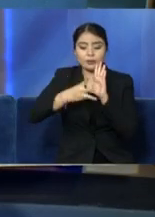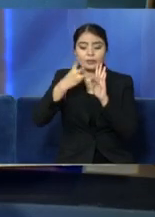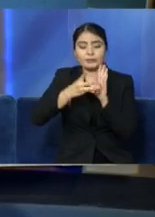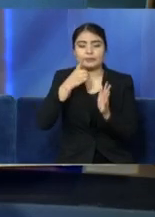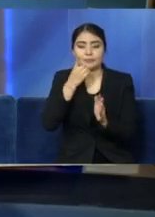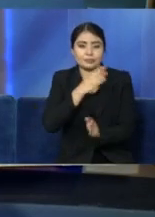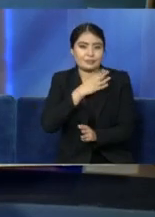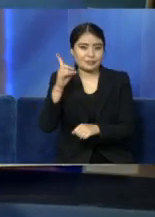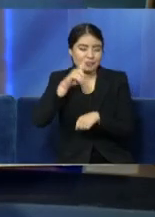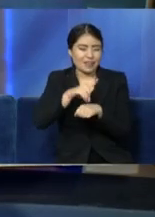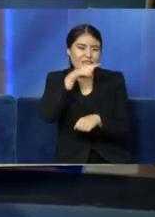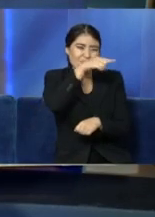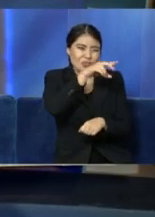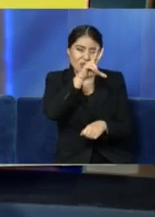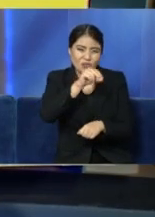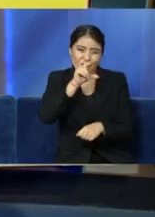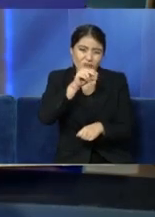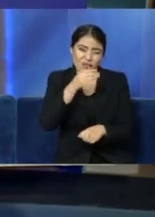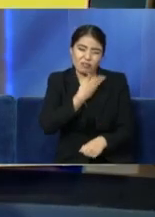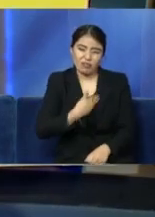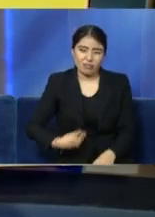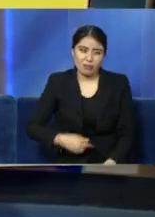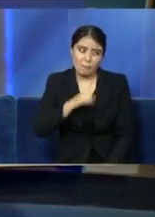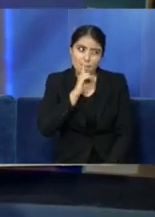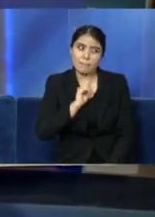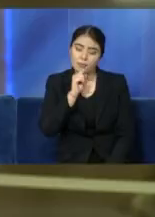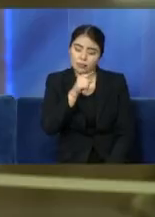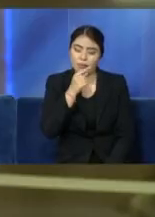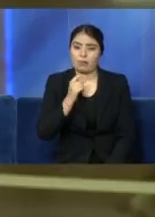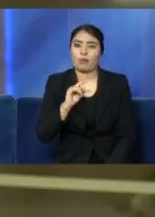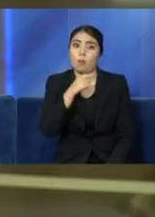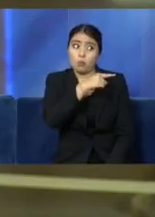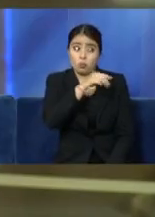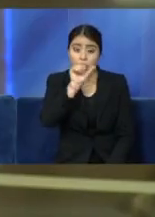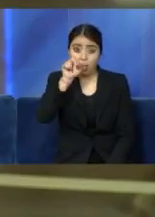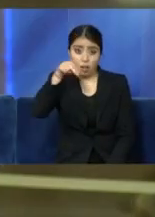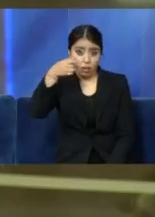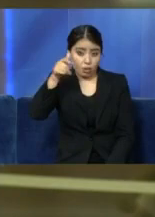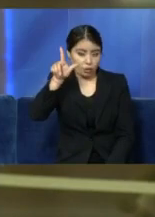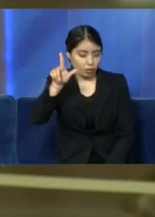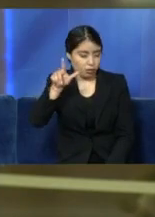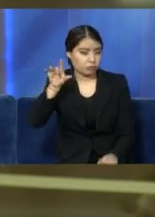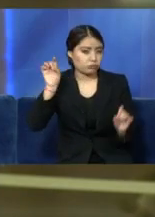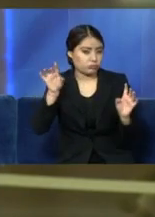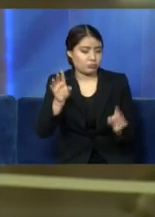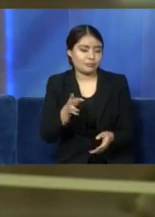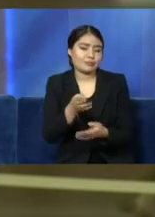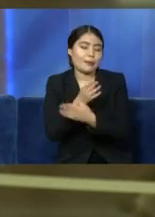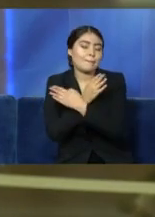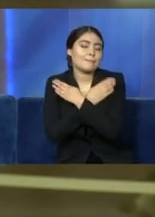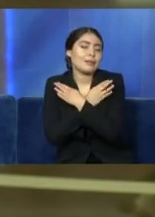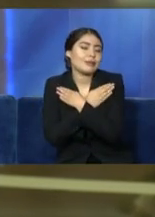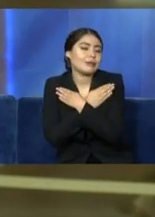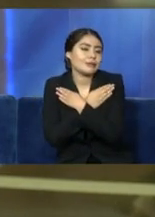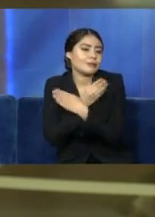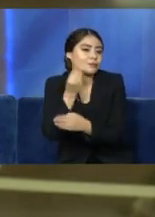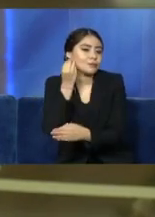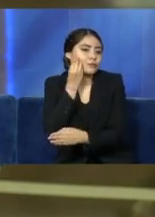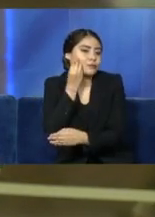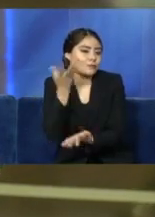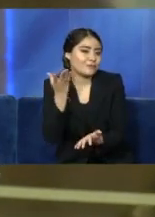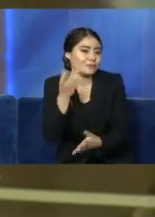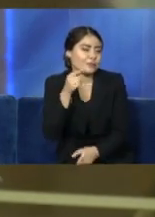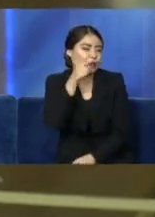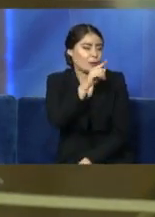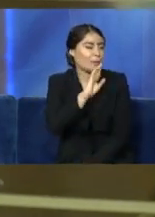exageres y no pongas palabras que no dijo el presidente Andrés Manuel López Obrador. Eso no fue lo que dijo. Besos y abrazos. Estás malinterpretando lo